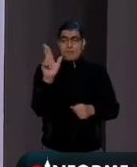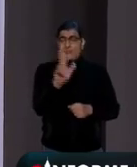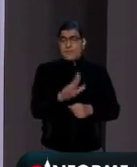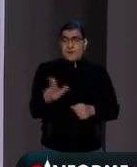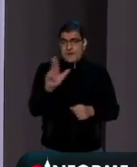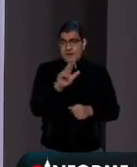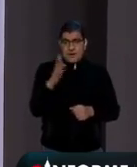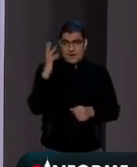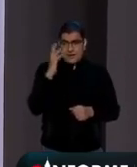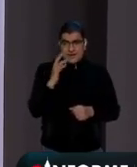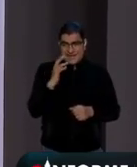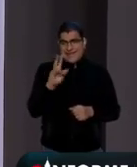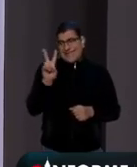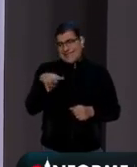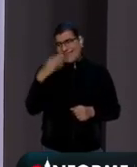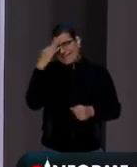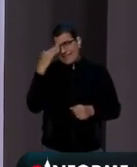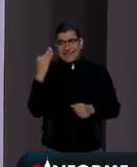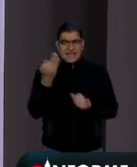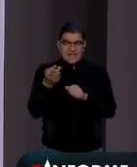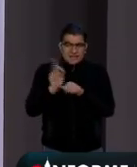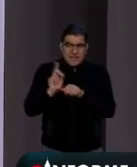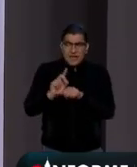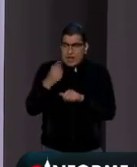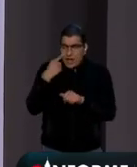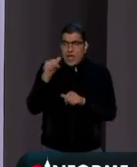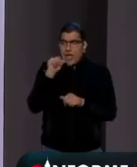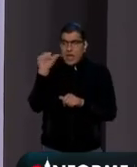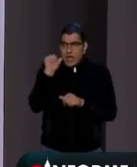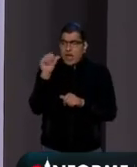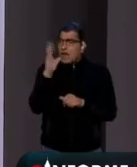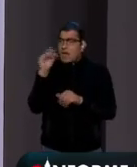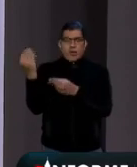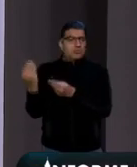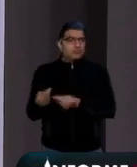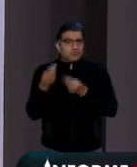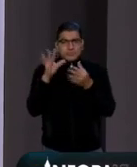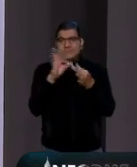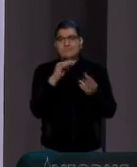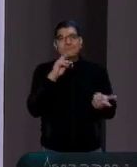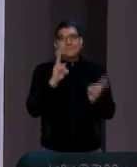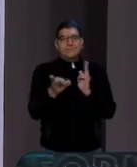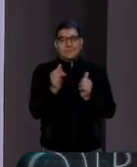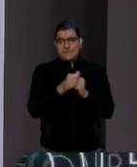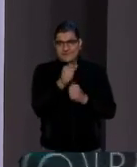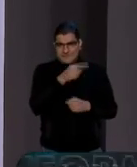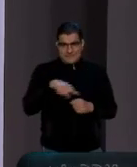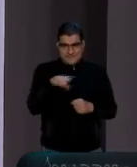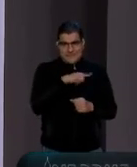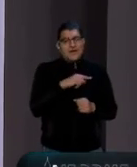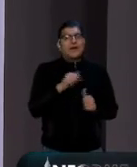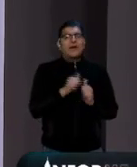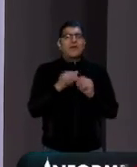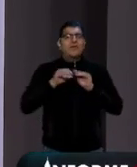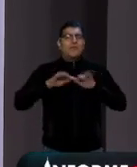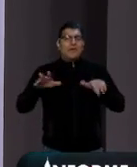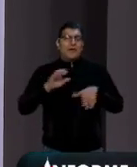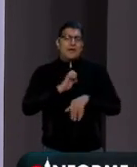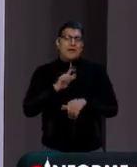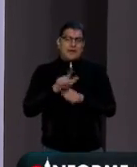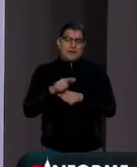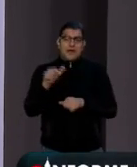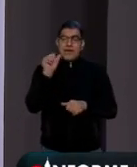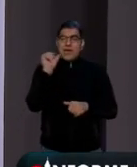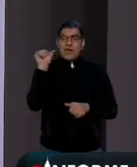Jaguar y es que venimos poniéndonos al día de las cosas que ayer pues ya no pudimos aquí platicar con usted porque tuvimos esta transmisión especial, pero